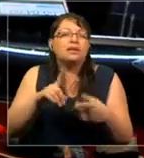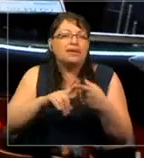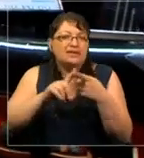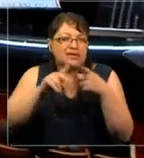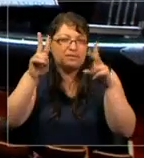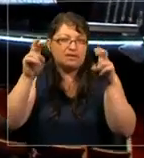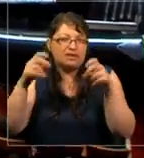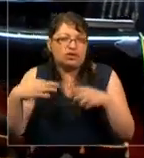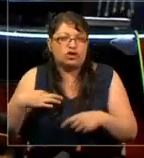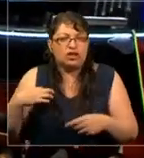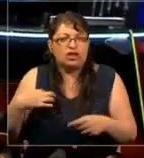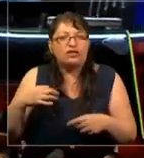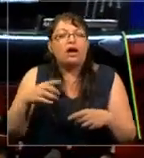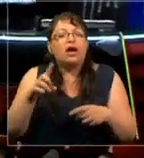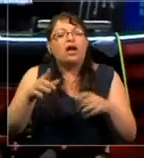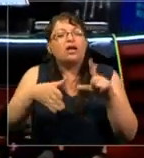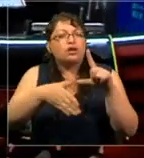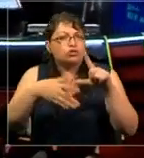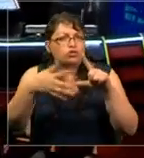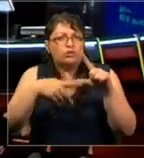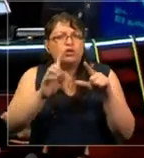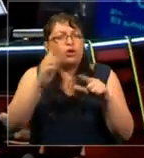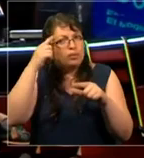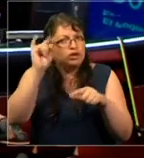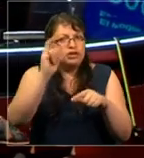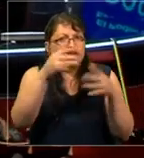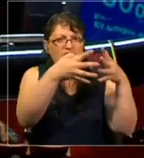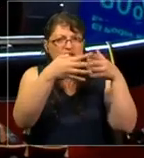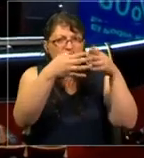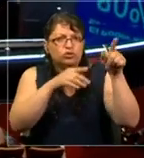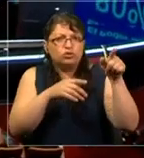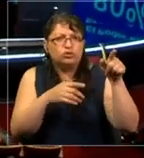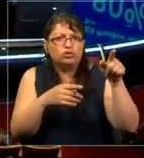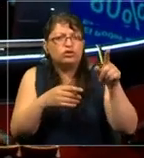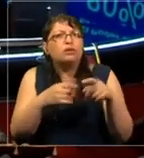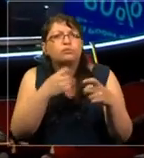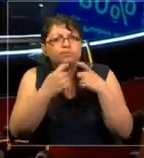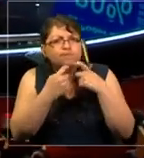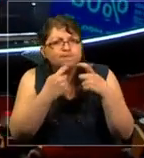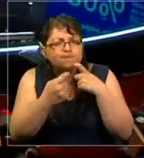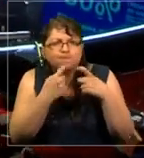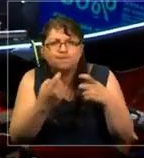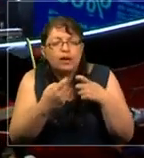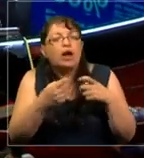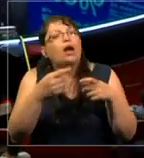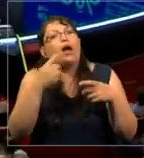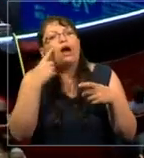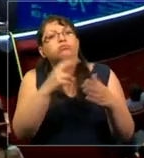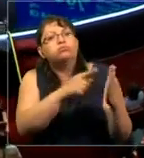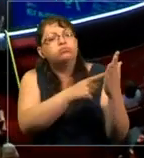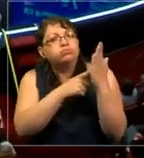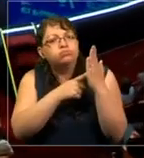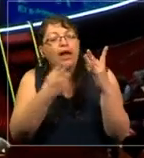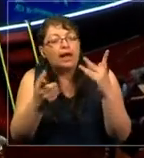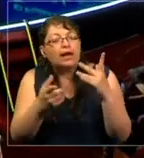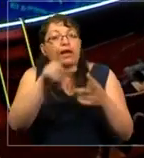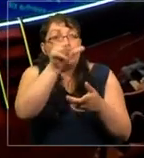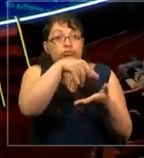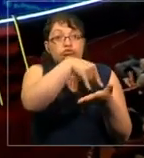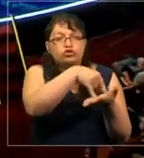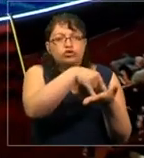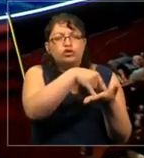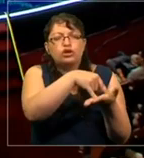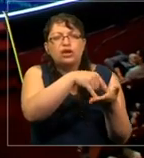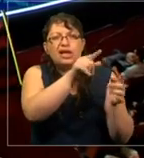tanto en Sudamérica, pero sí en Estados Unidos encuestas han demostrado que los legisladores piensan